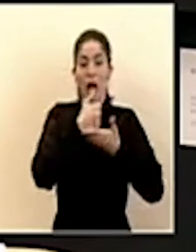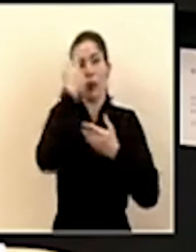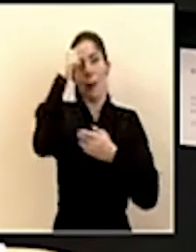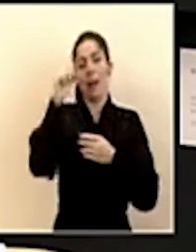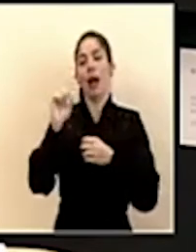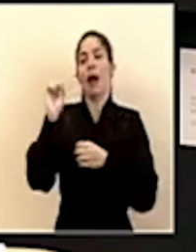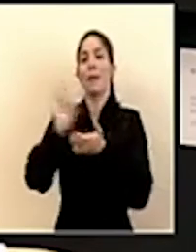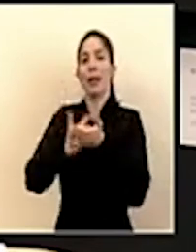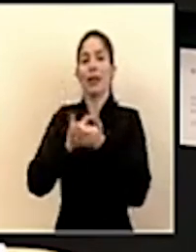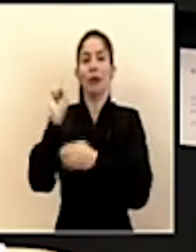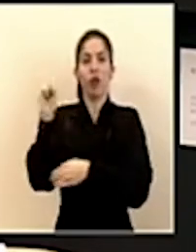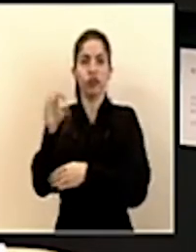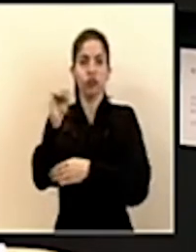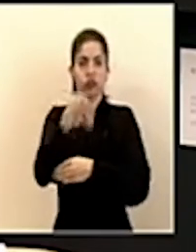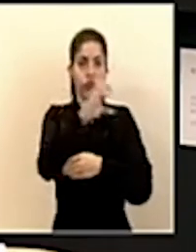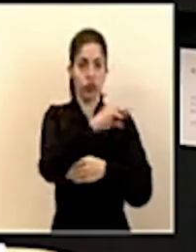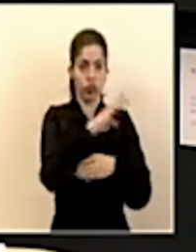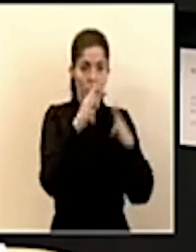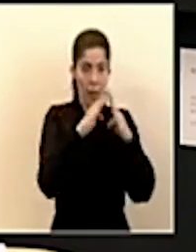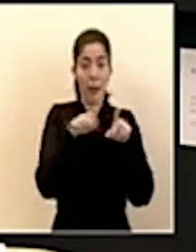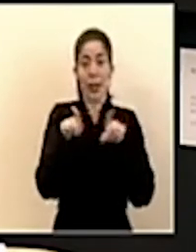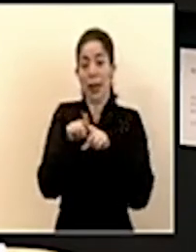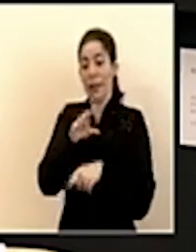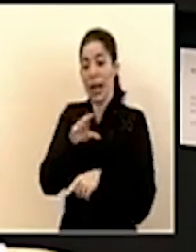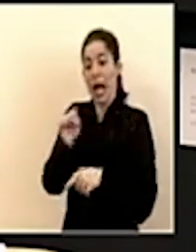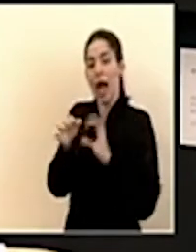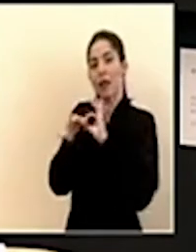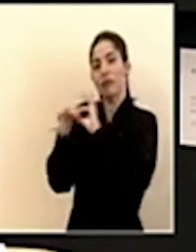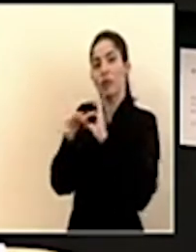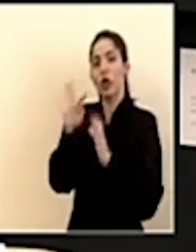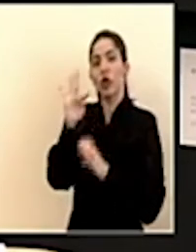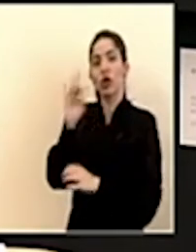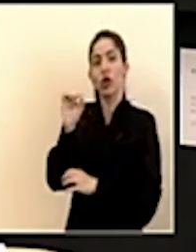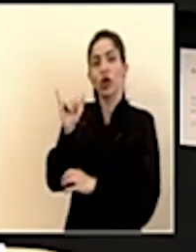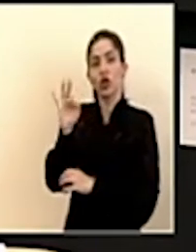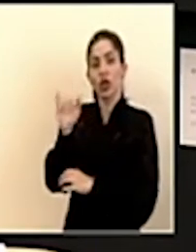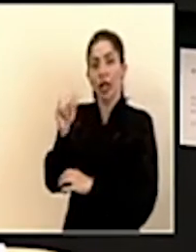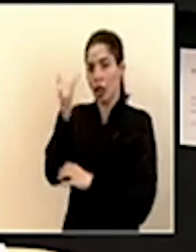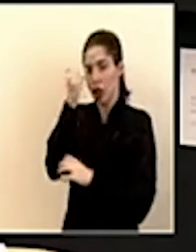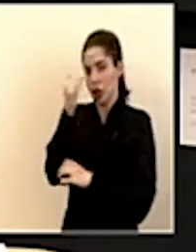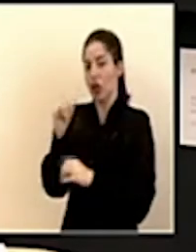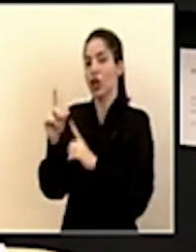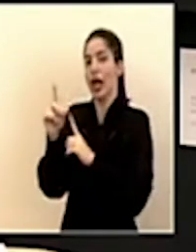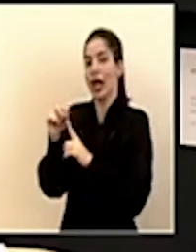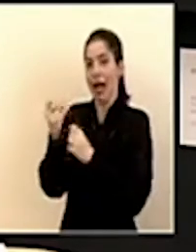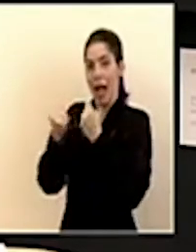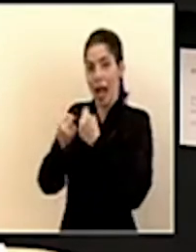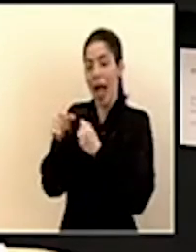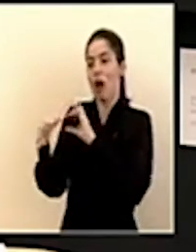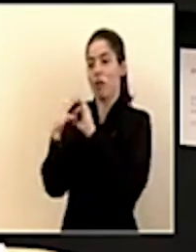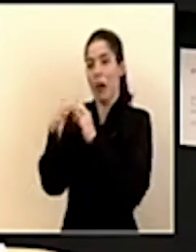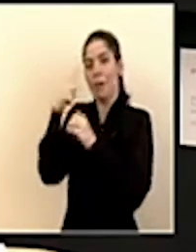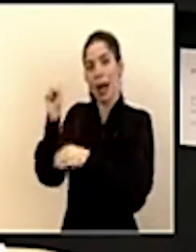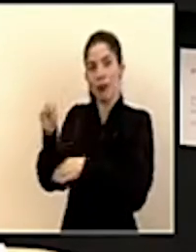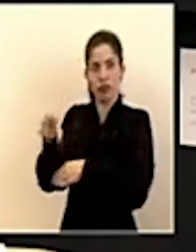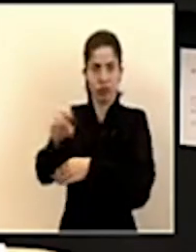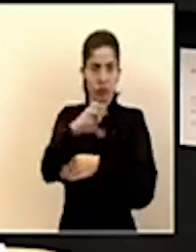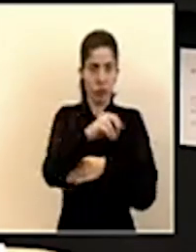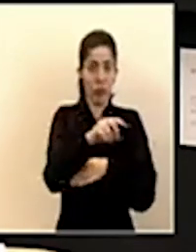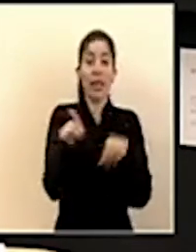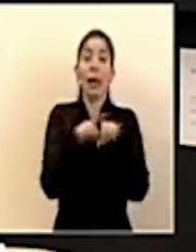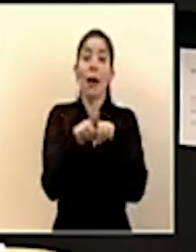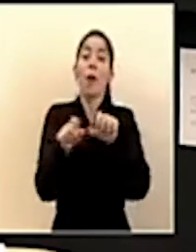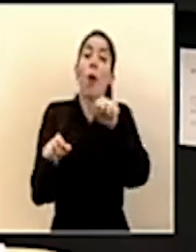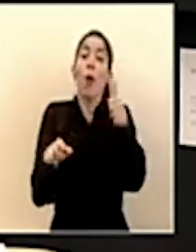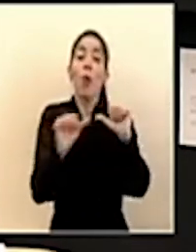a domicilio igual entre la caja y toyota renta car para el mismo fin también en áreas donde no